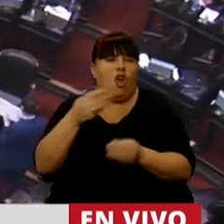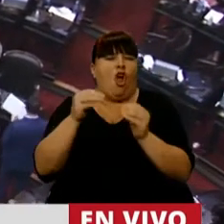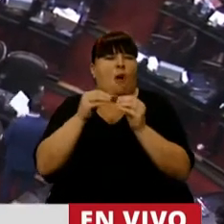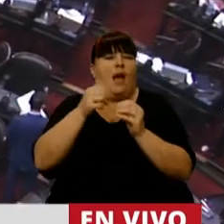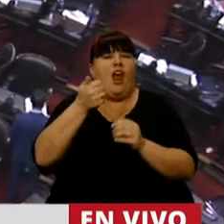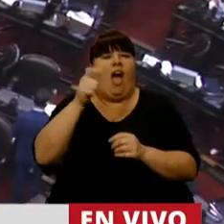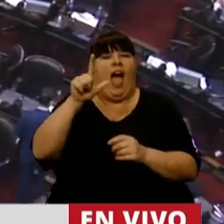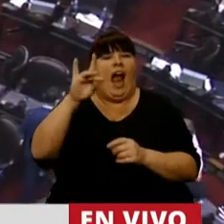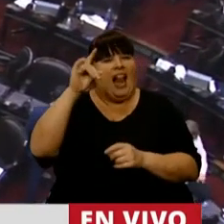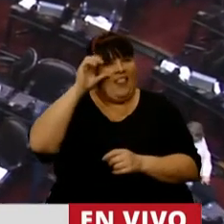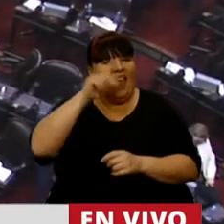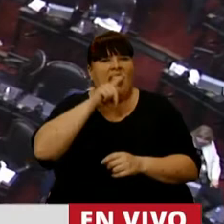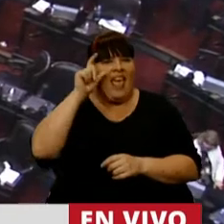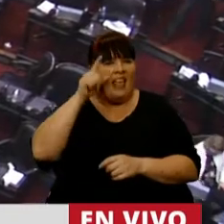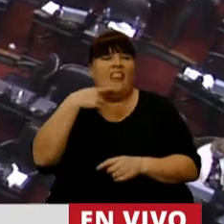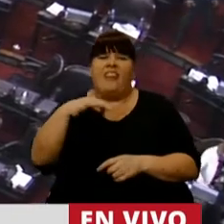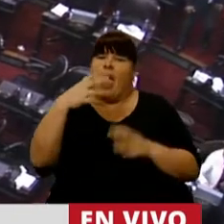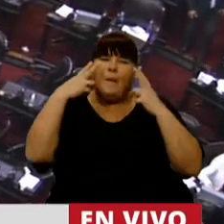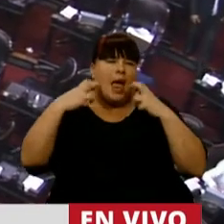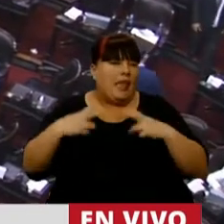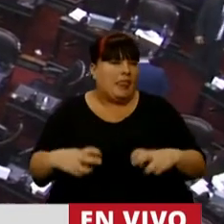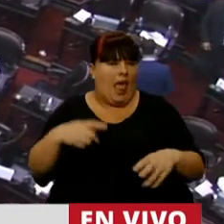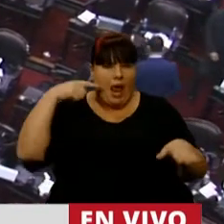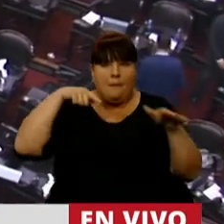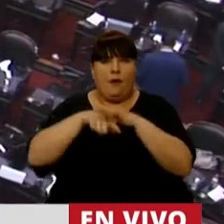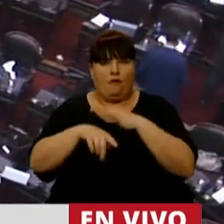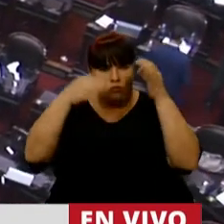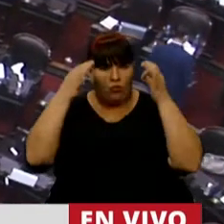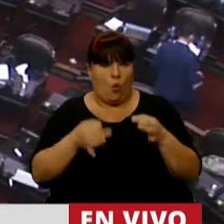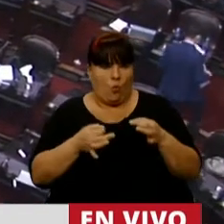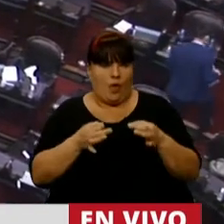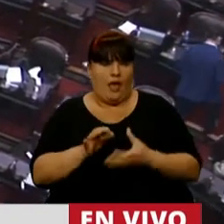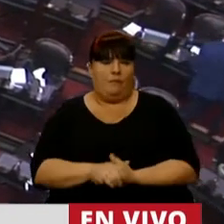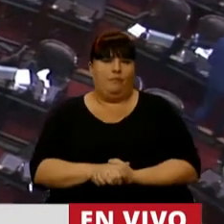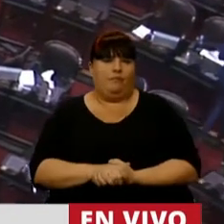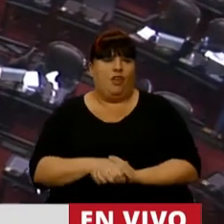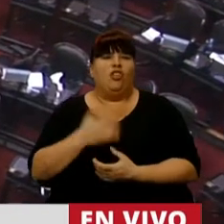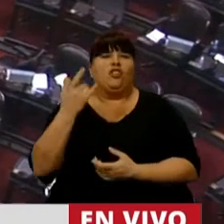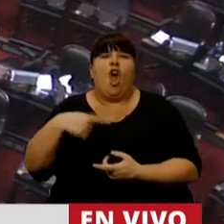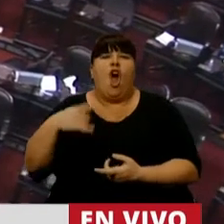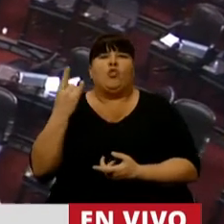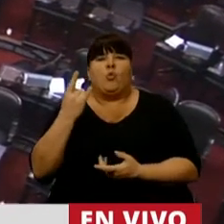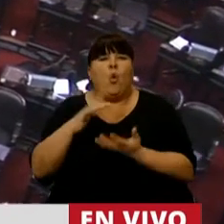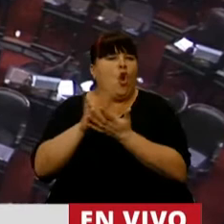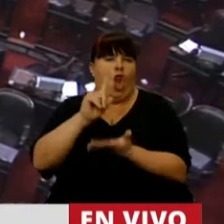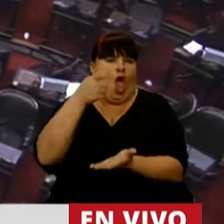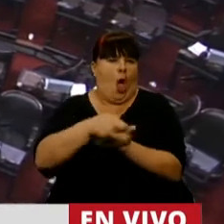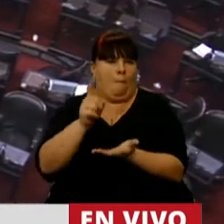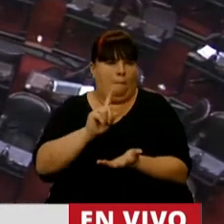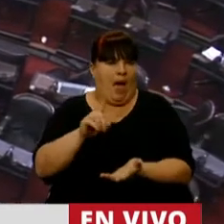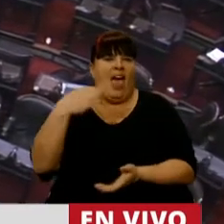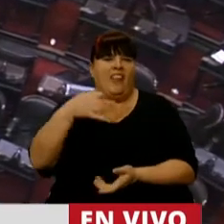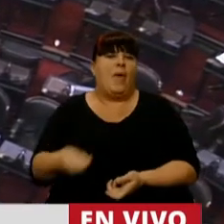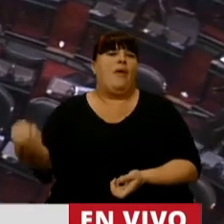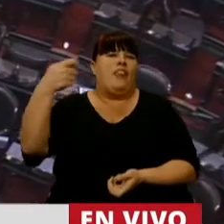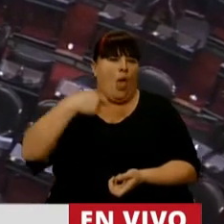Alderete, que hay que investigar efectivamente, señor presidente, y todo lo ilícito no hay que pagar. Tienen